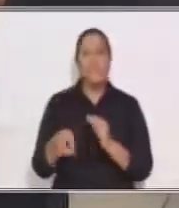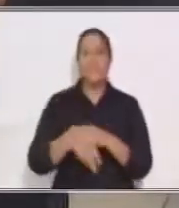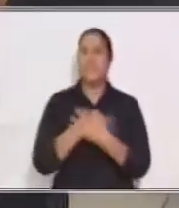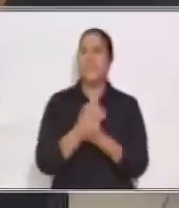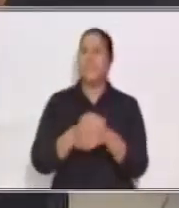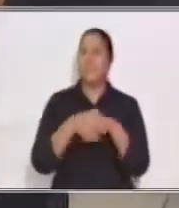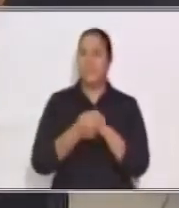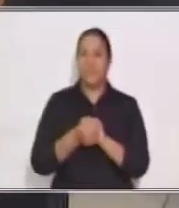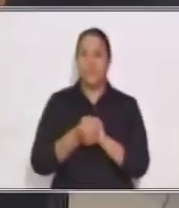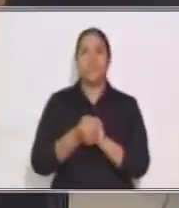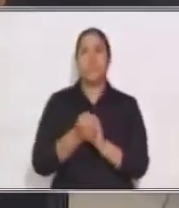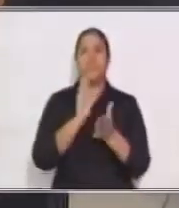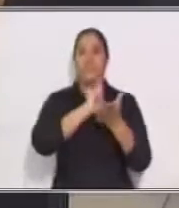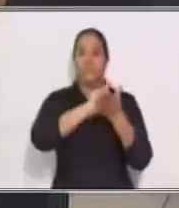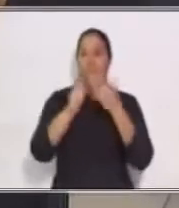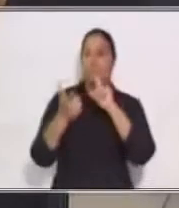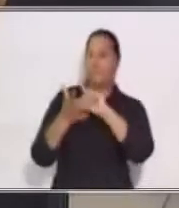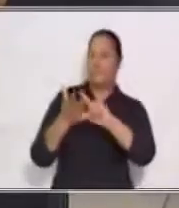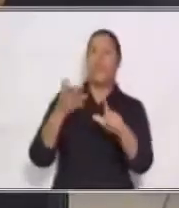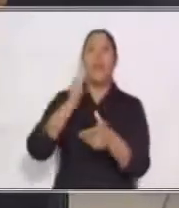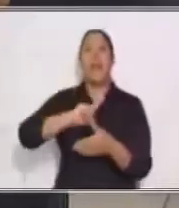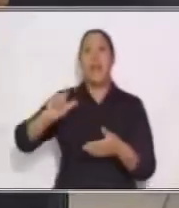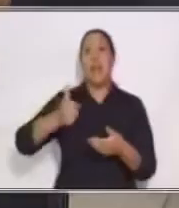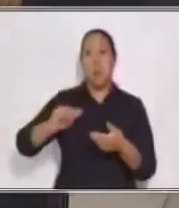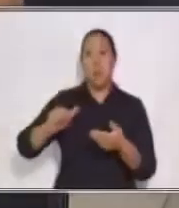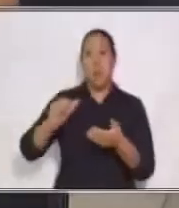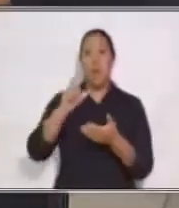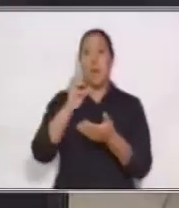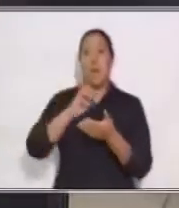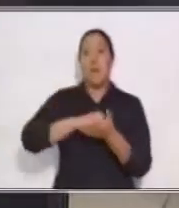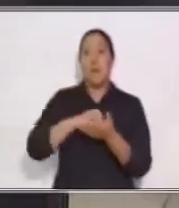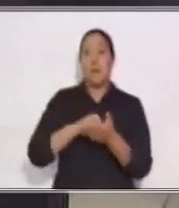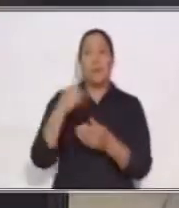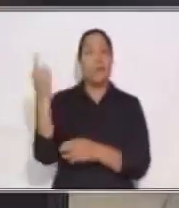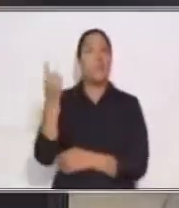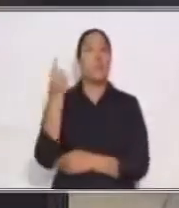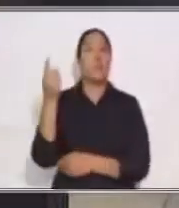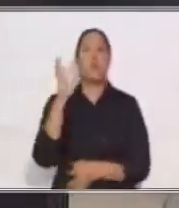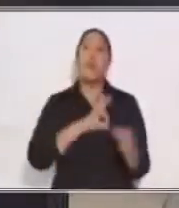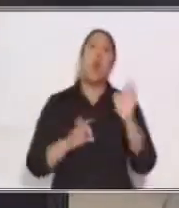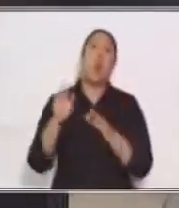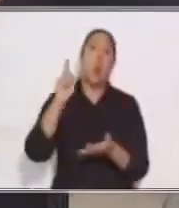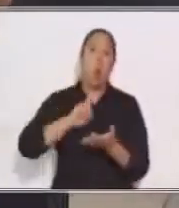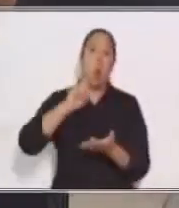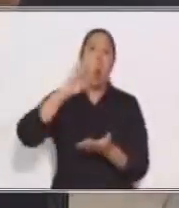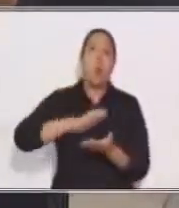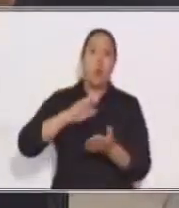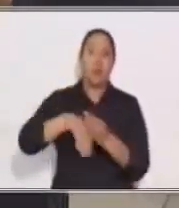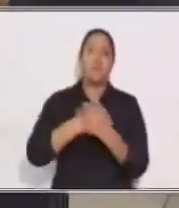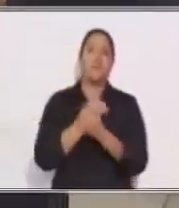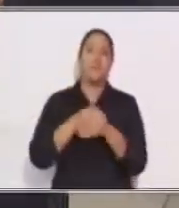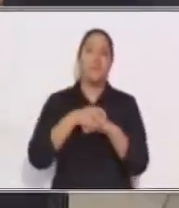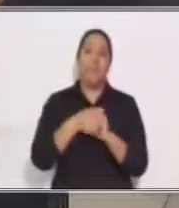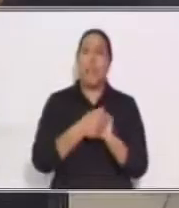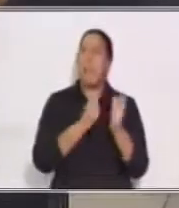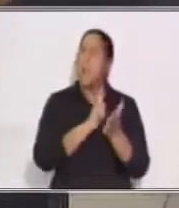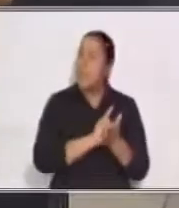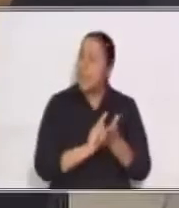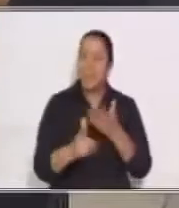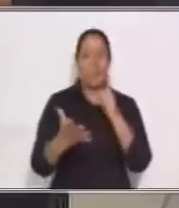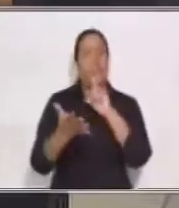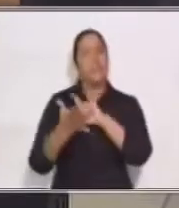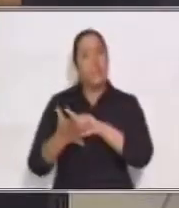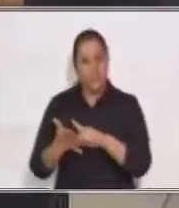nuestras manos con agua y jabón. Eso es muy importante. O que utilicemos gel. Nuestras manos deben estar siempre